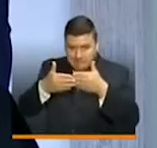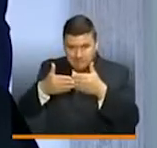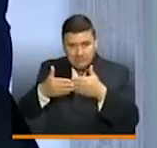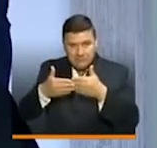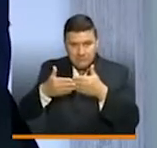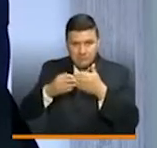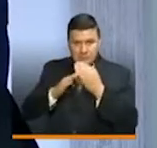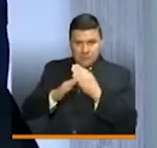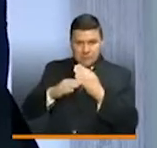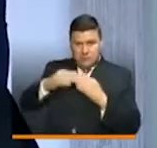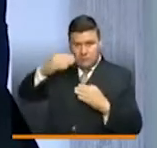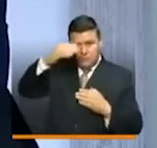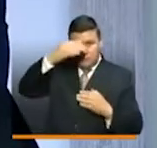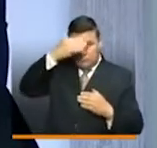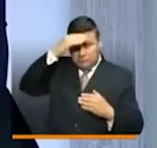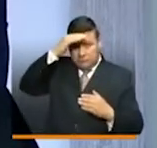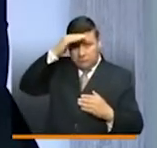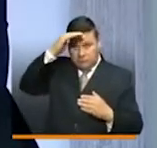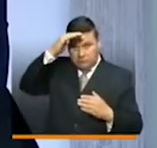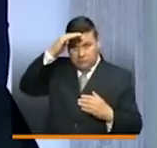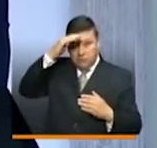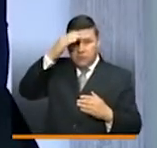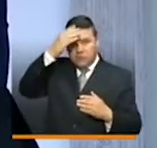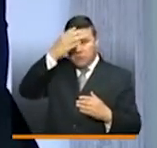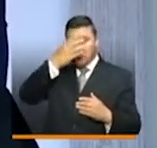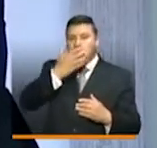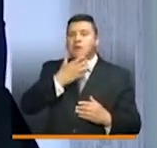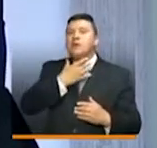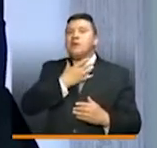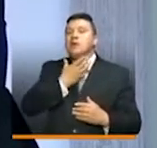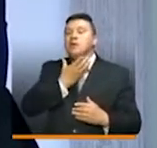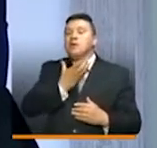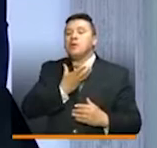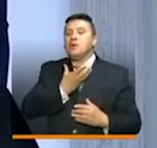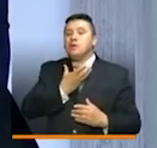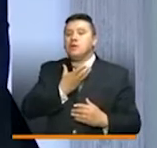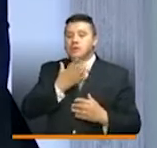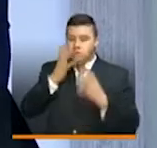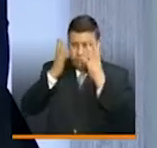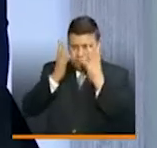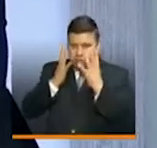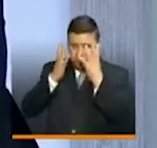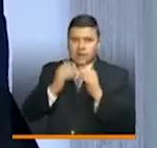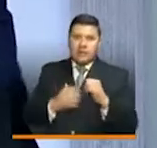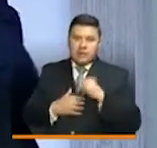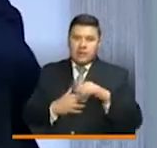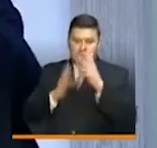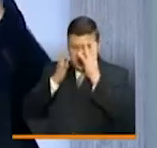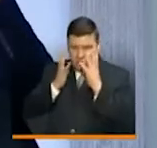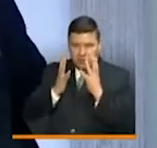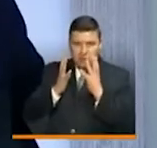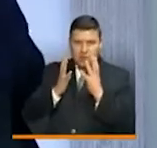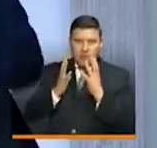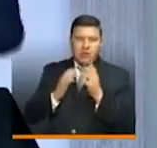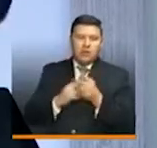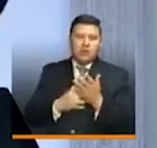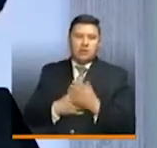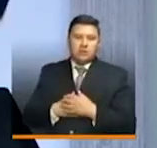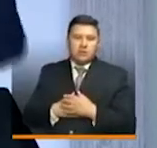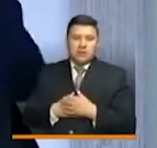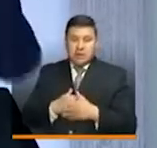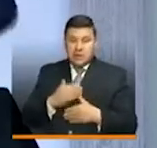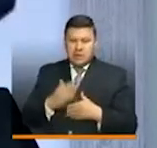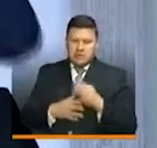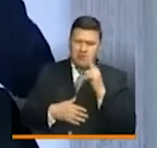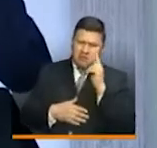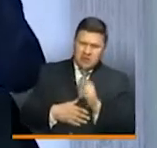desde alto en la frente hasta el cuello. Como ustedes han visto, todas estas máscaras tienen como un denominador, porque al principio